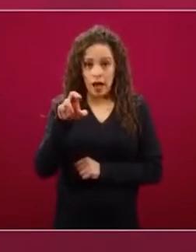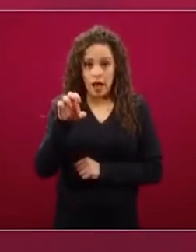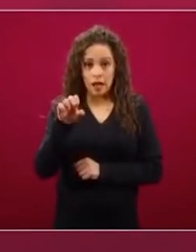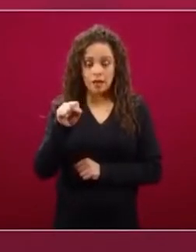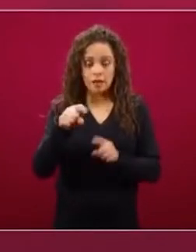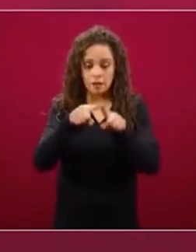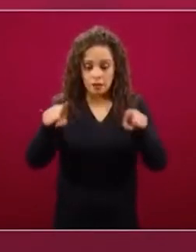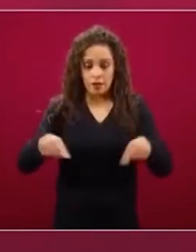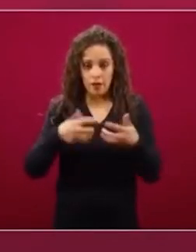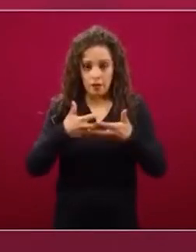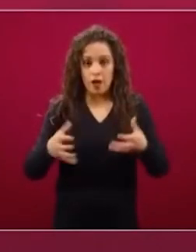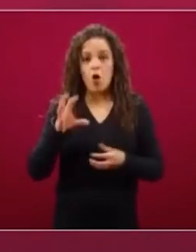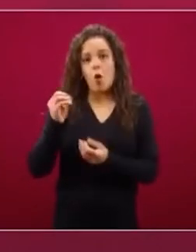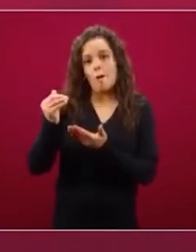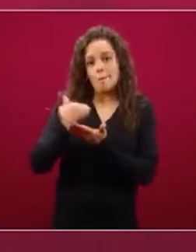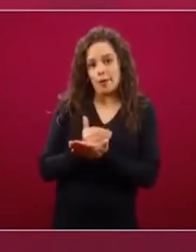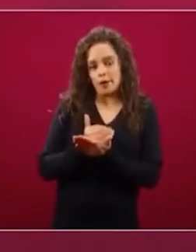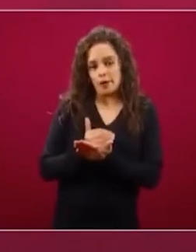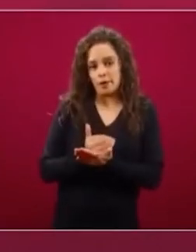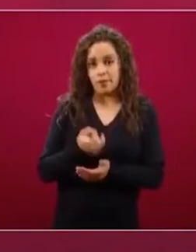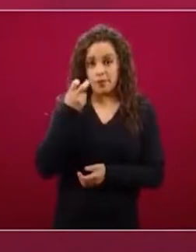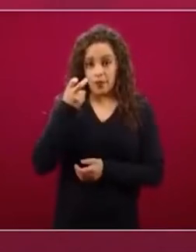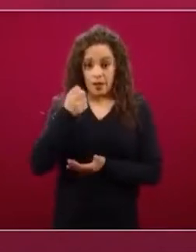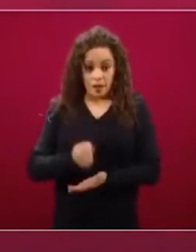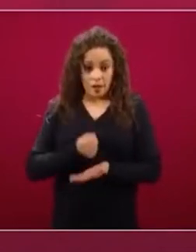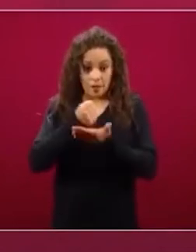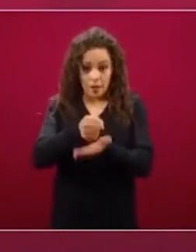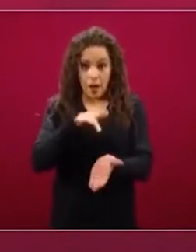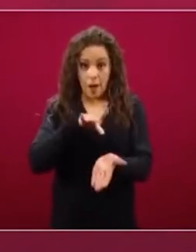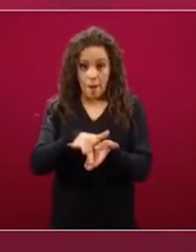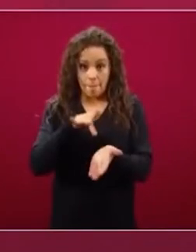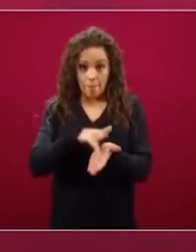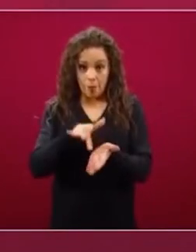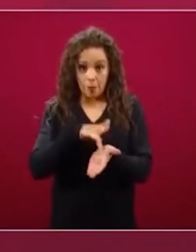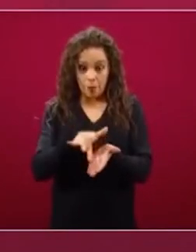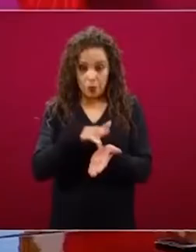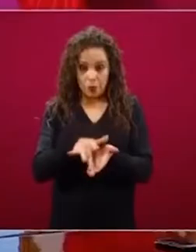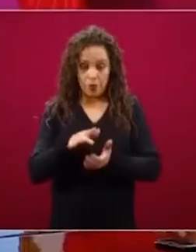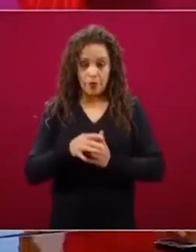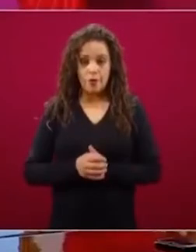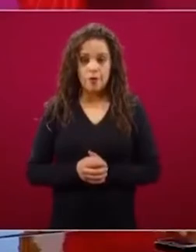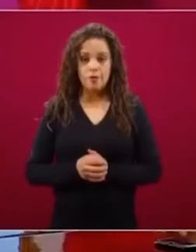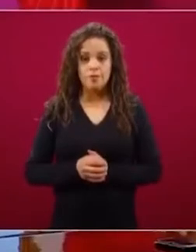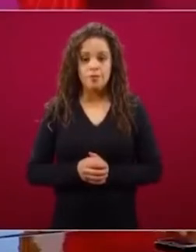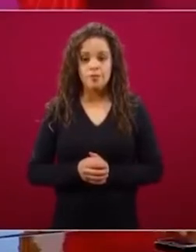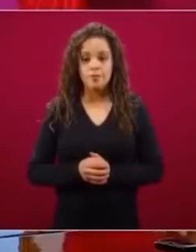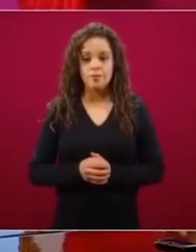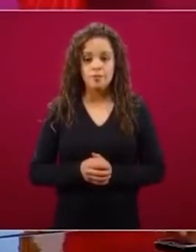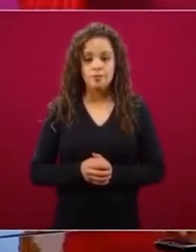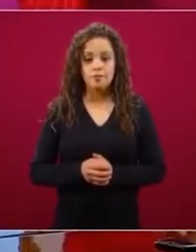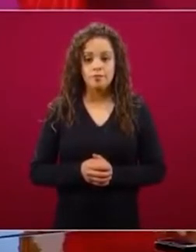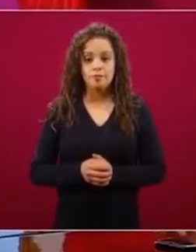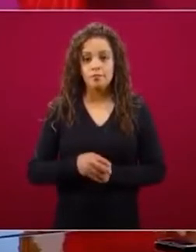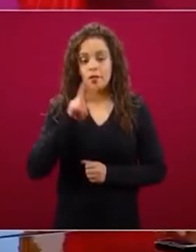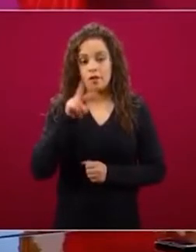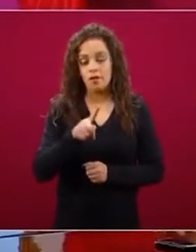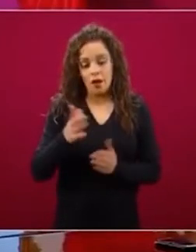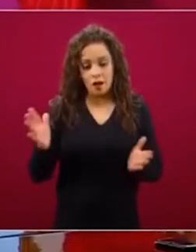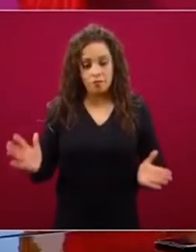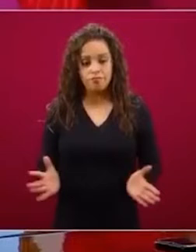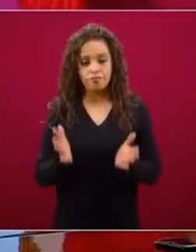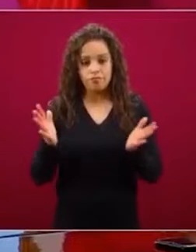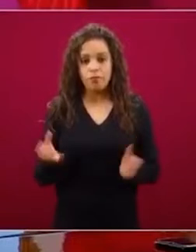y con este apoyo de producción para el bienestar, se les está dando un estímulo de mil